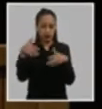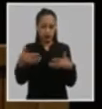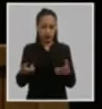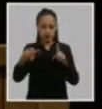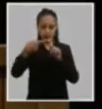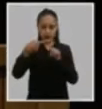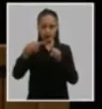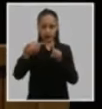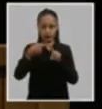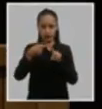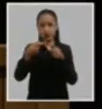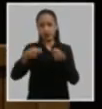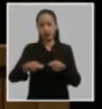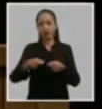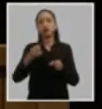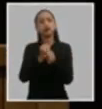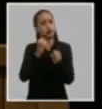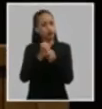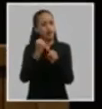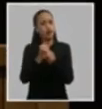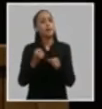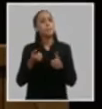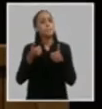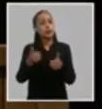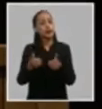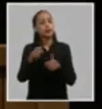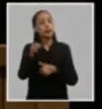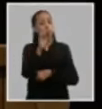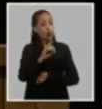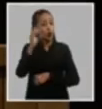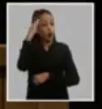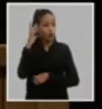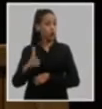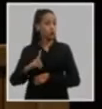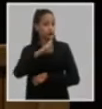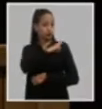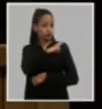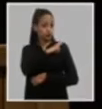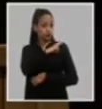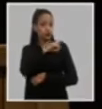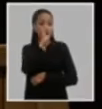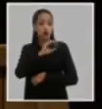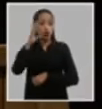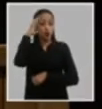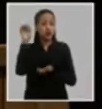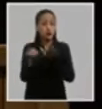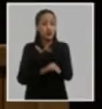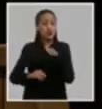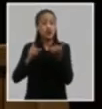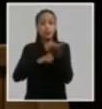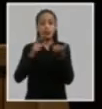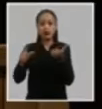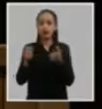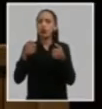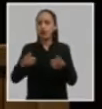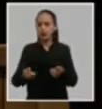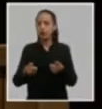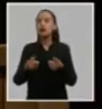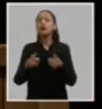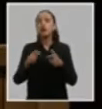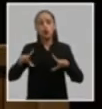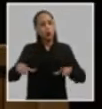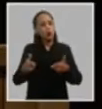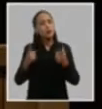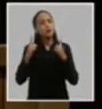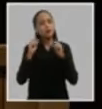primero consolidar el papel que le corresponde desempeñar a los organismos de dirección y organizaciones de base del partido en la correcta aplicación de la